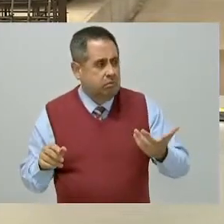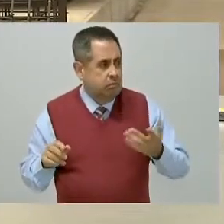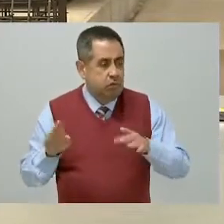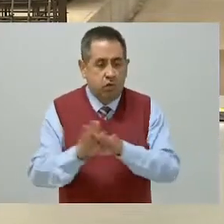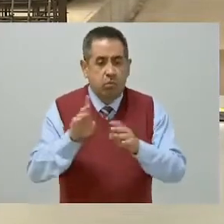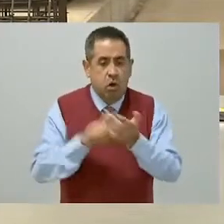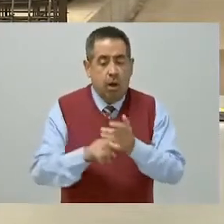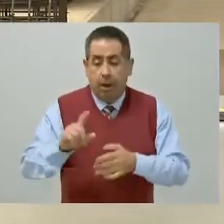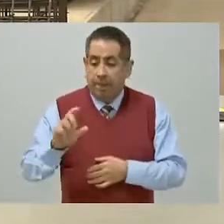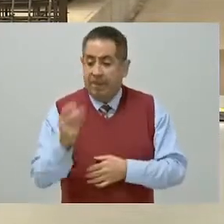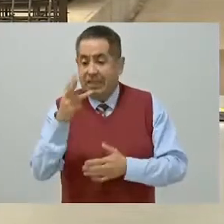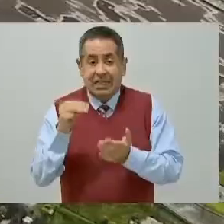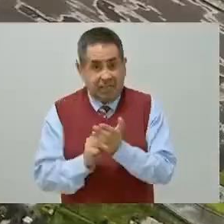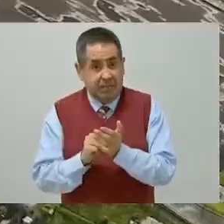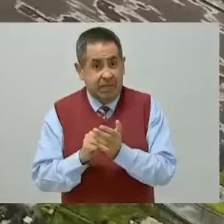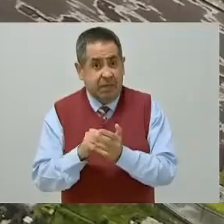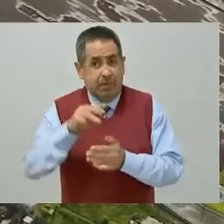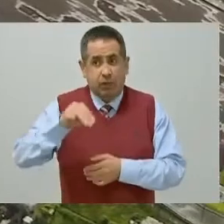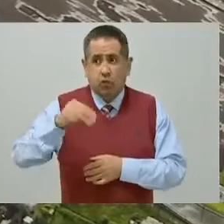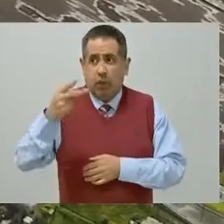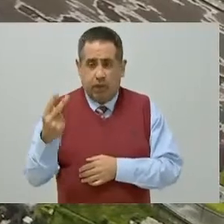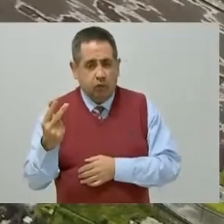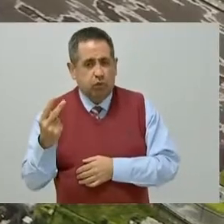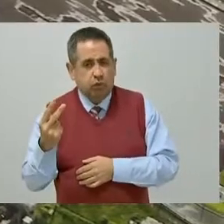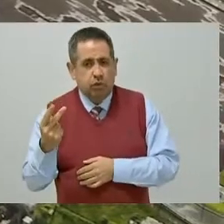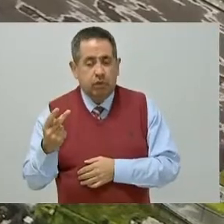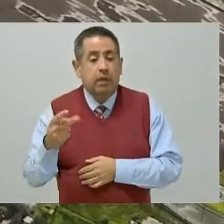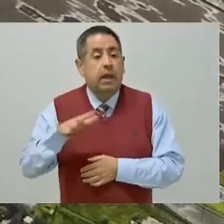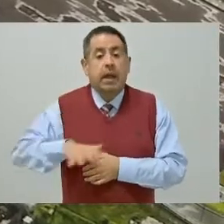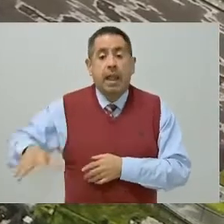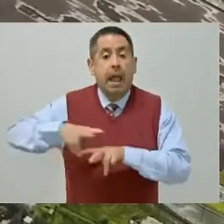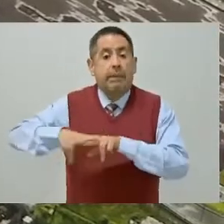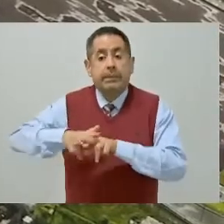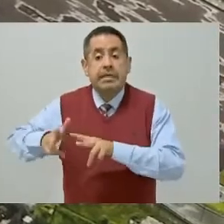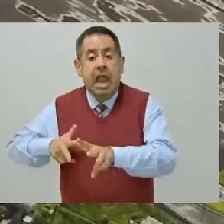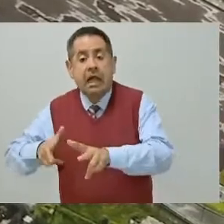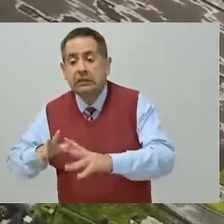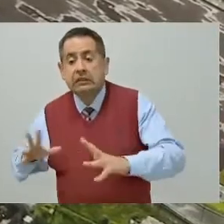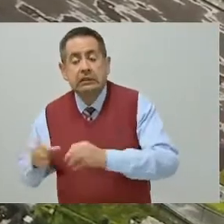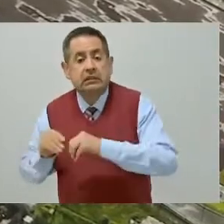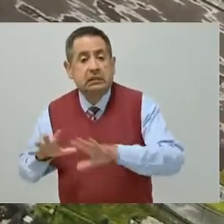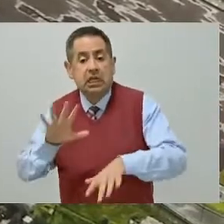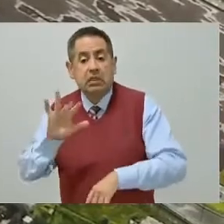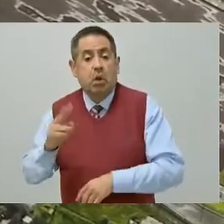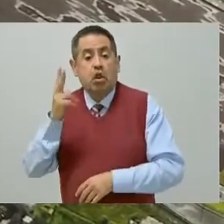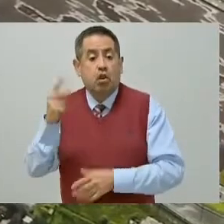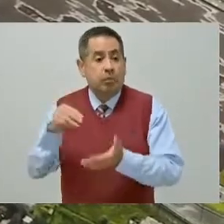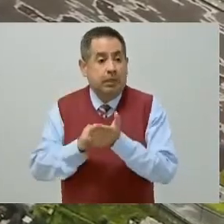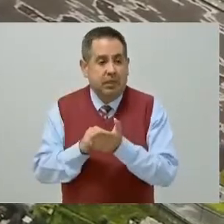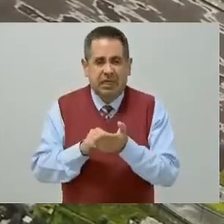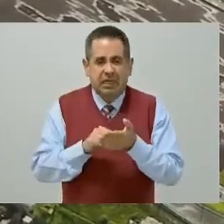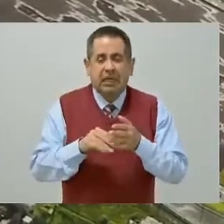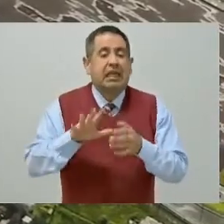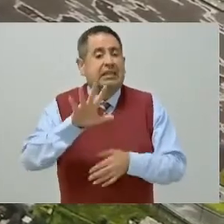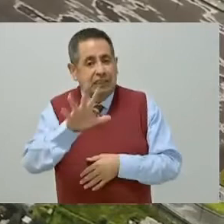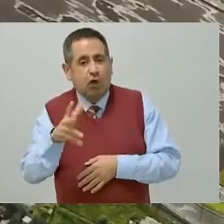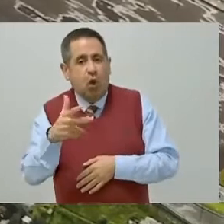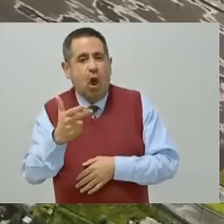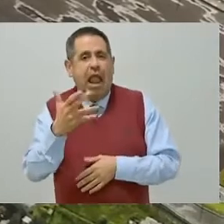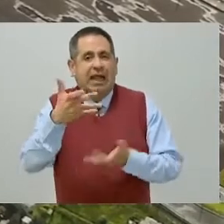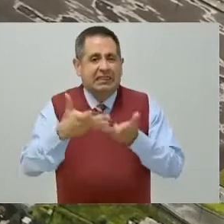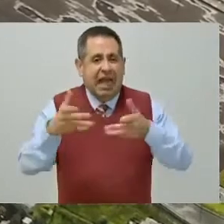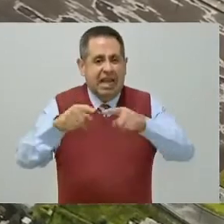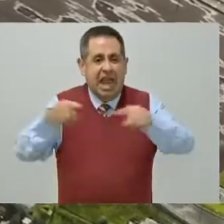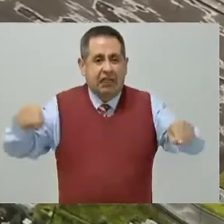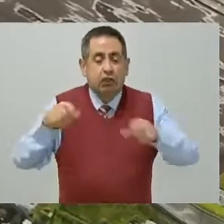tenemos 23 mil metros cuadrados. La playa de vías ocupa una extensión de 52 mil metros, es decir, 5 hectáreas de vías